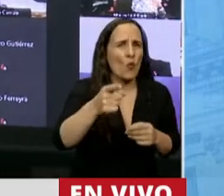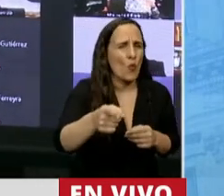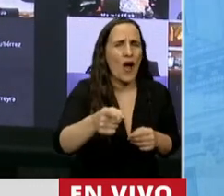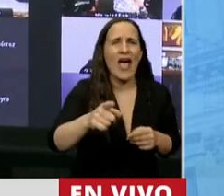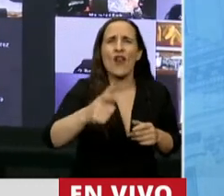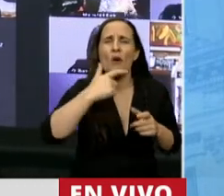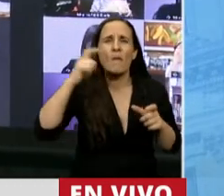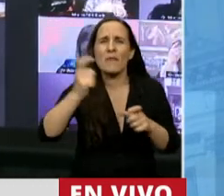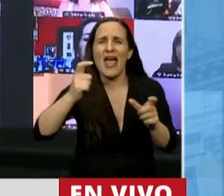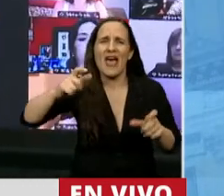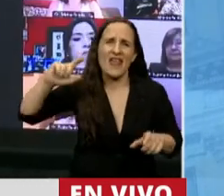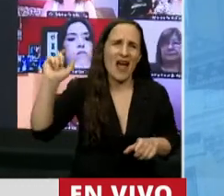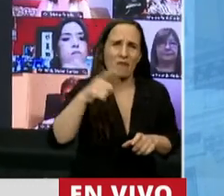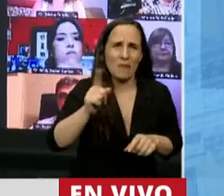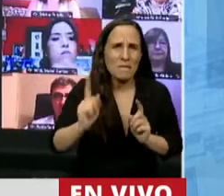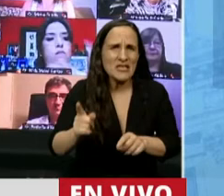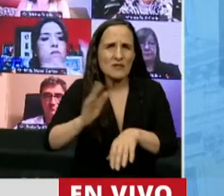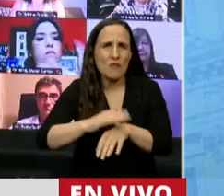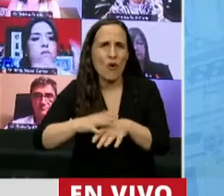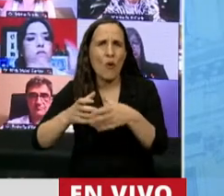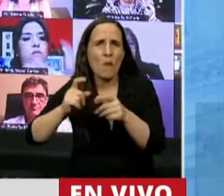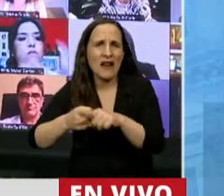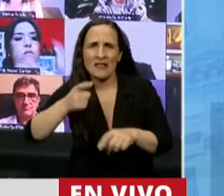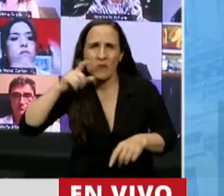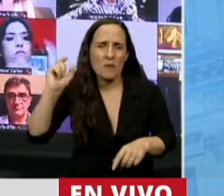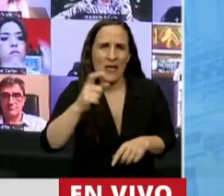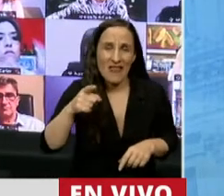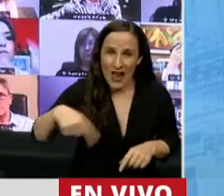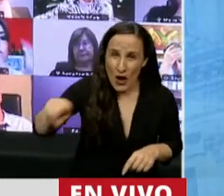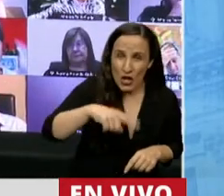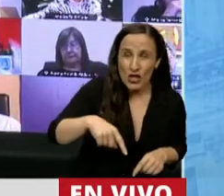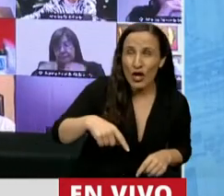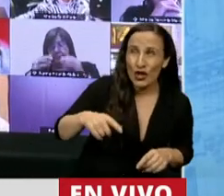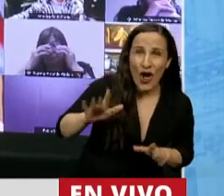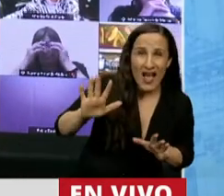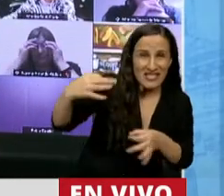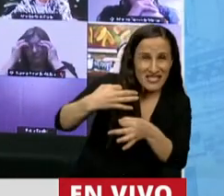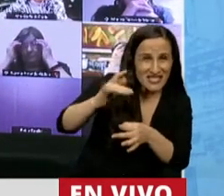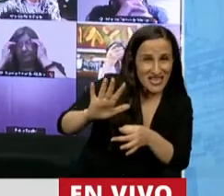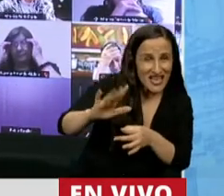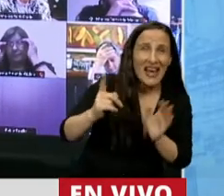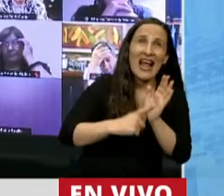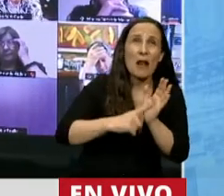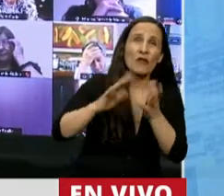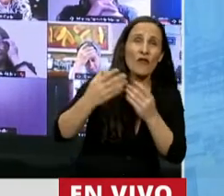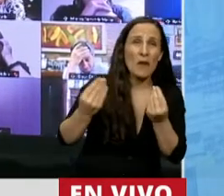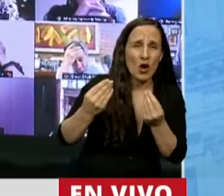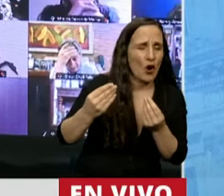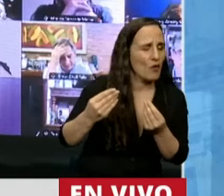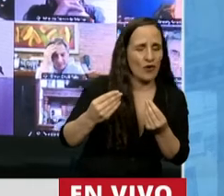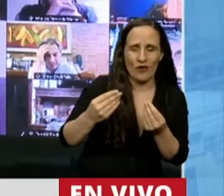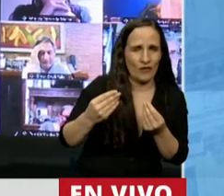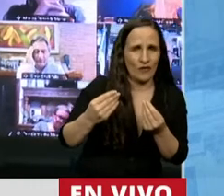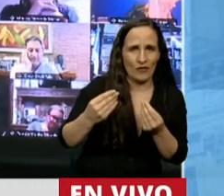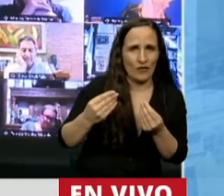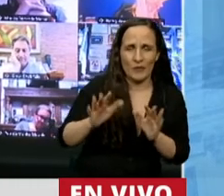los tirapiedras de su mismo partido. Así que las lecciones de reglamento, guárdensela, devuélvanle